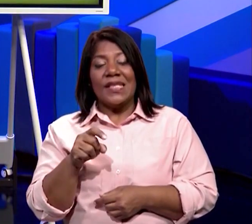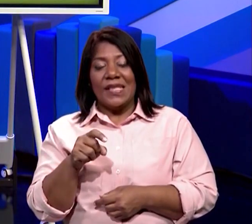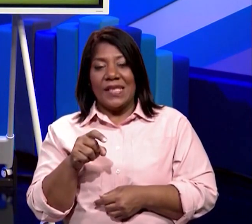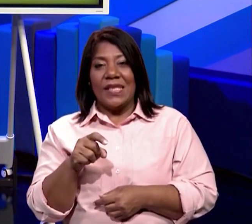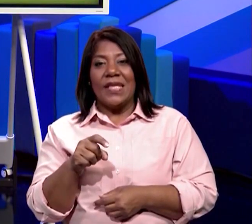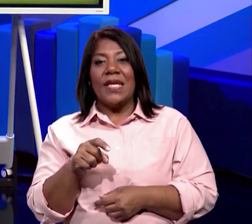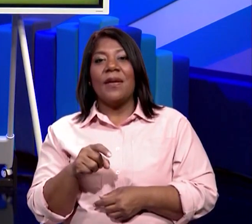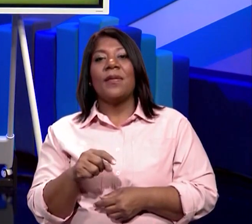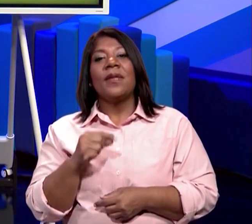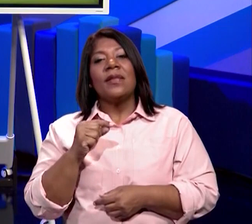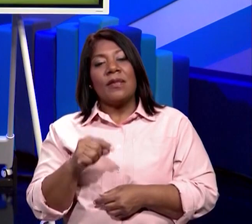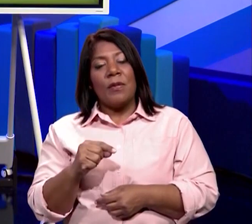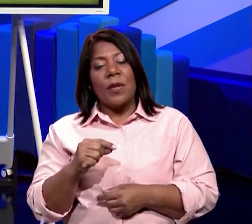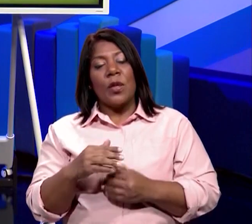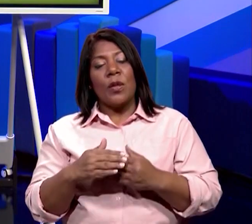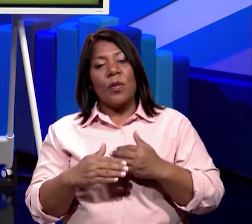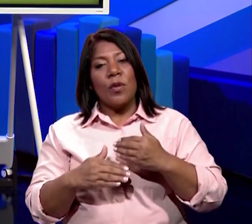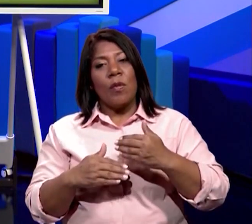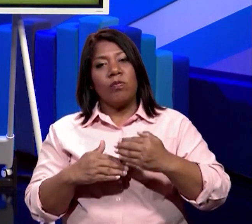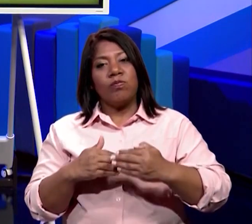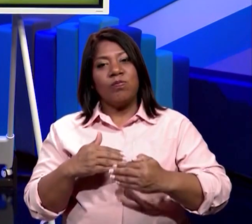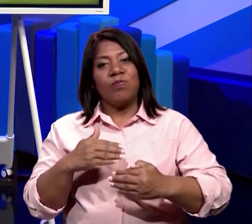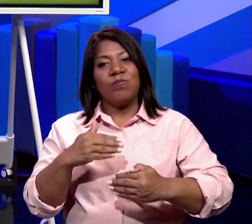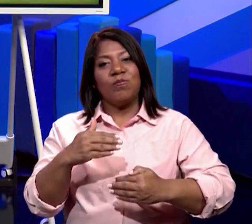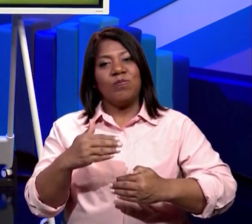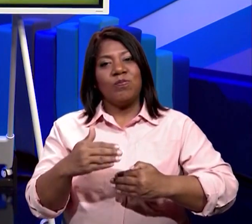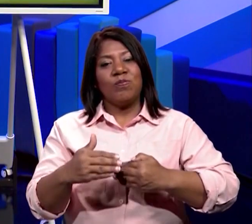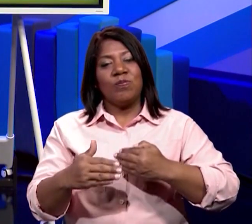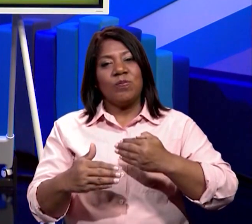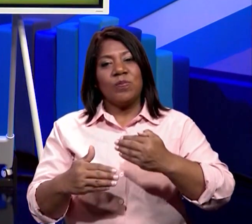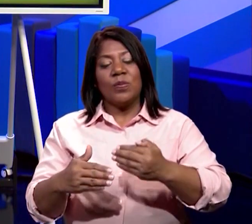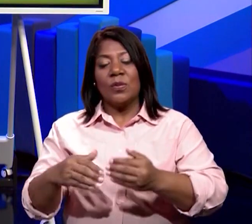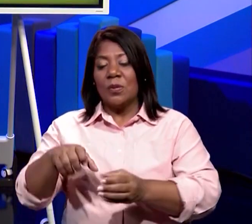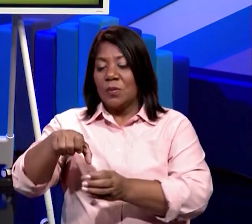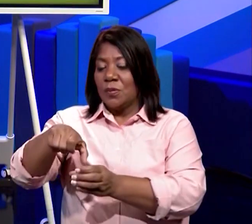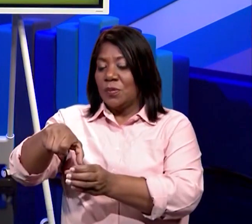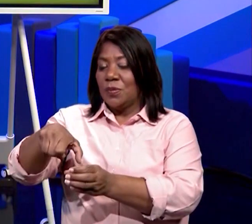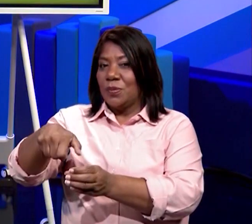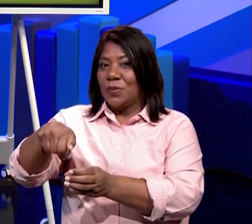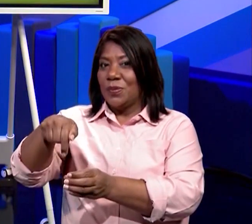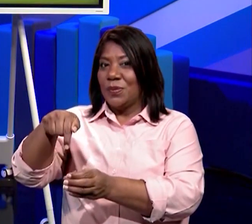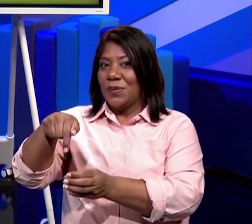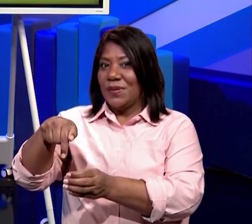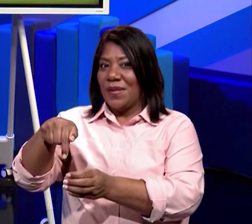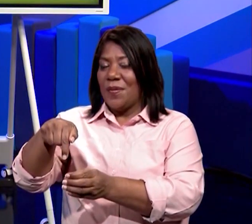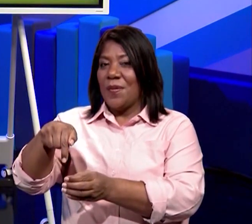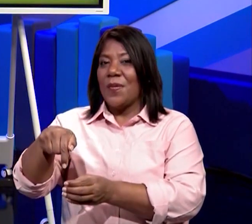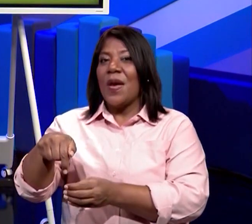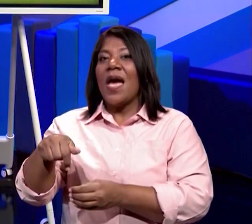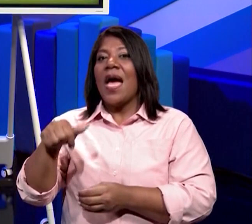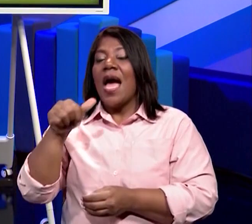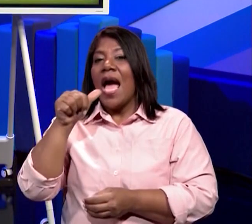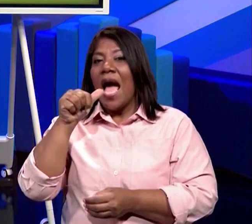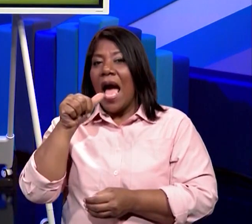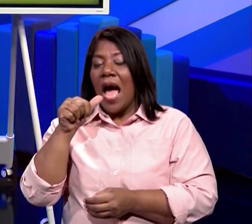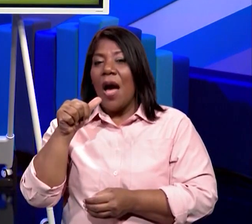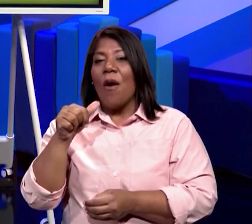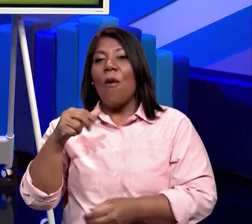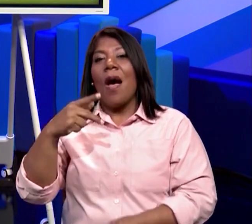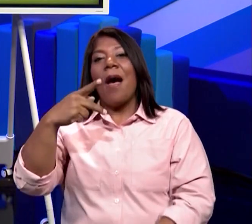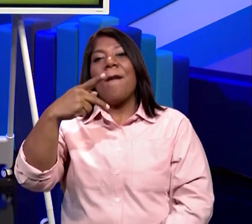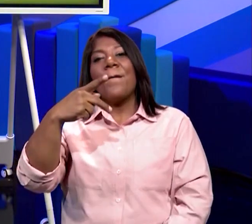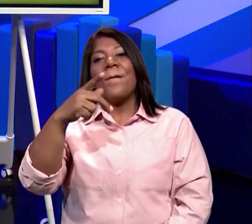Simplemente que llevan un proceso y que cuando sale del grifo ya esa agua lleva cloro,